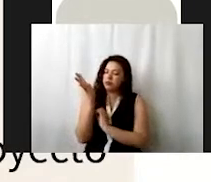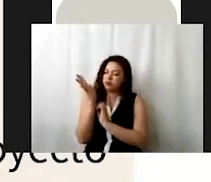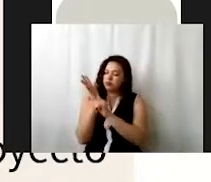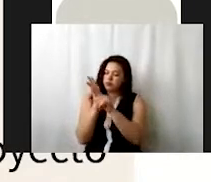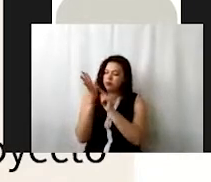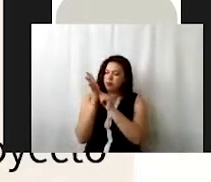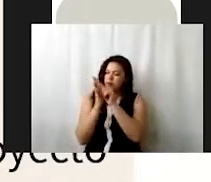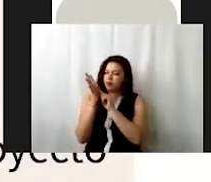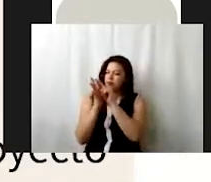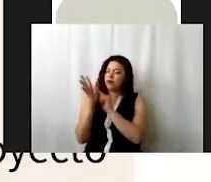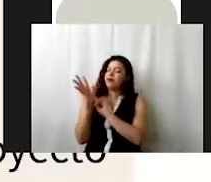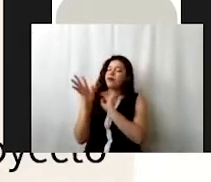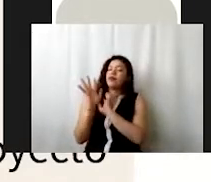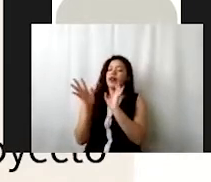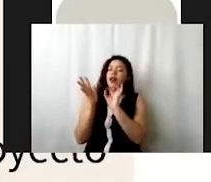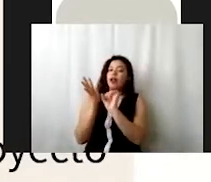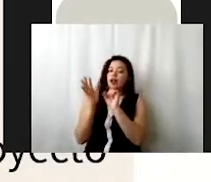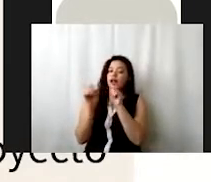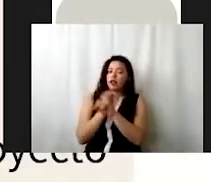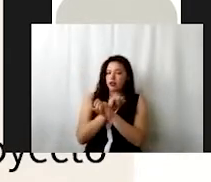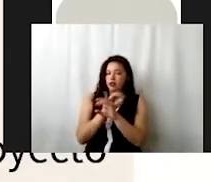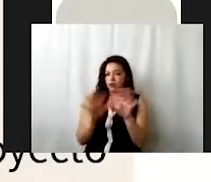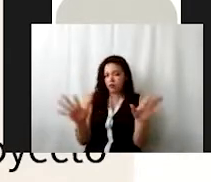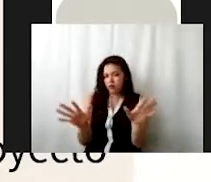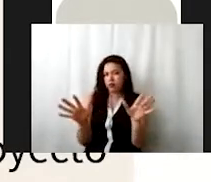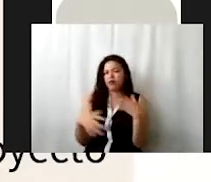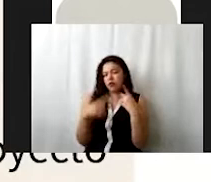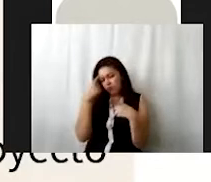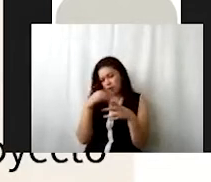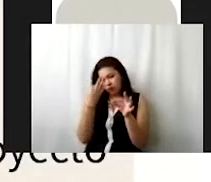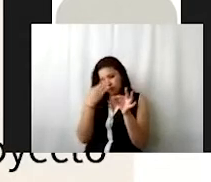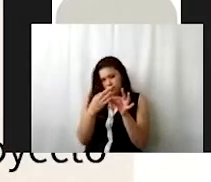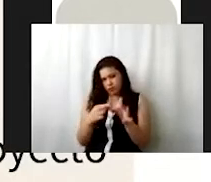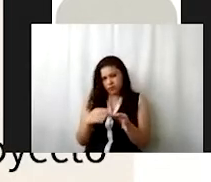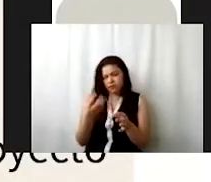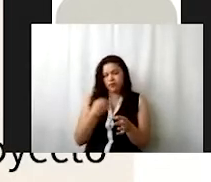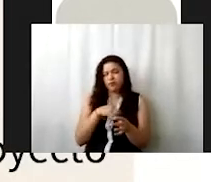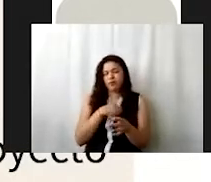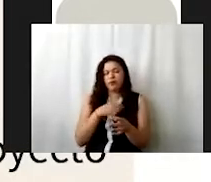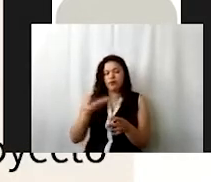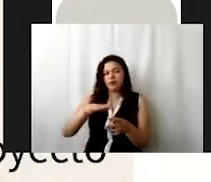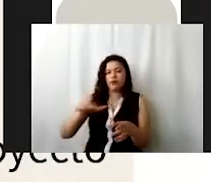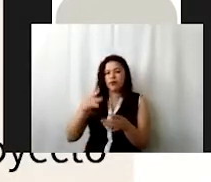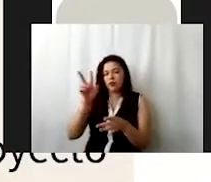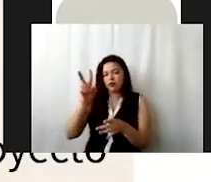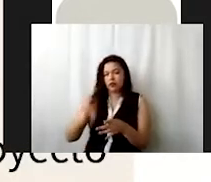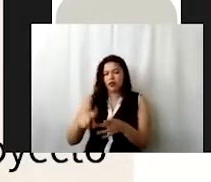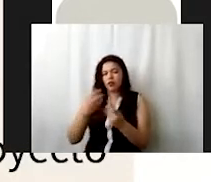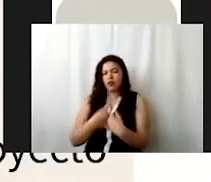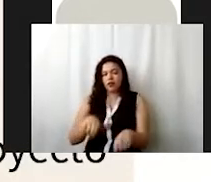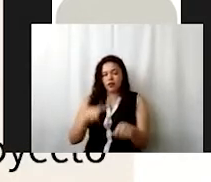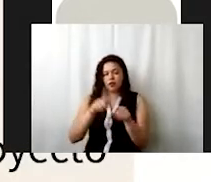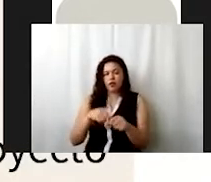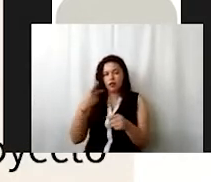a encontrar datos como la especificación de cómo vamos a mejorar la realidad social, diagnosticada por cada